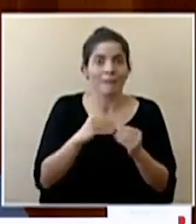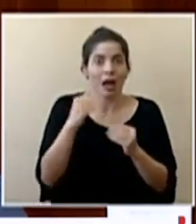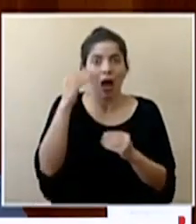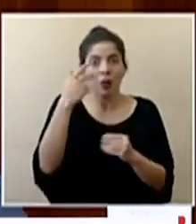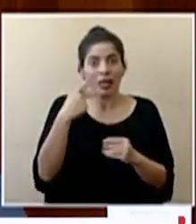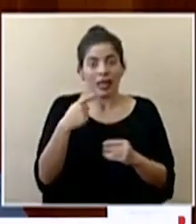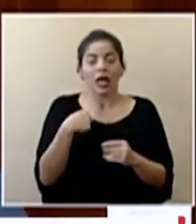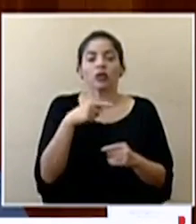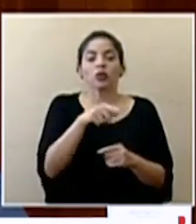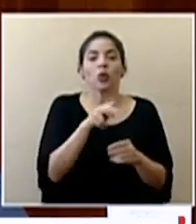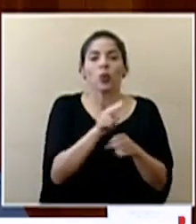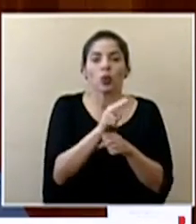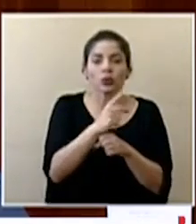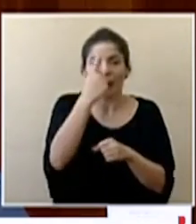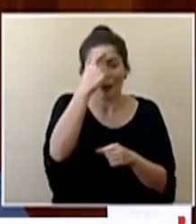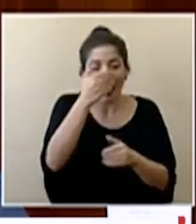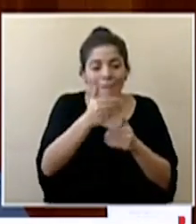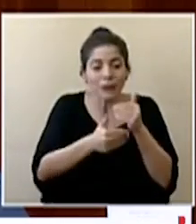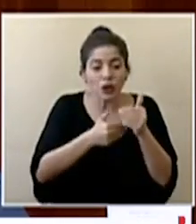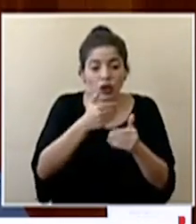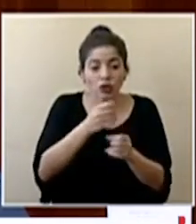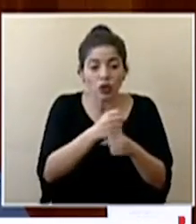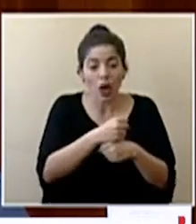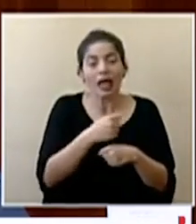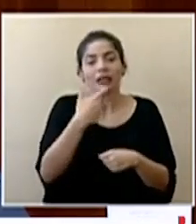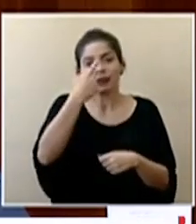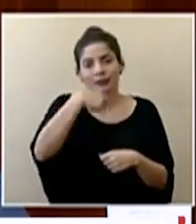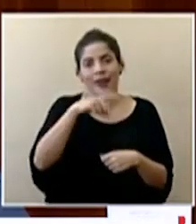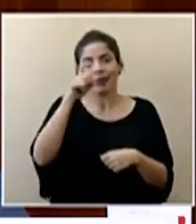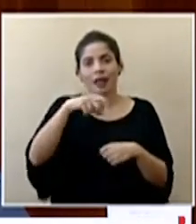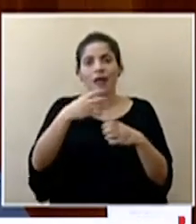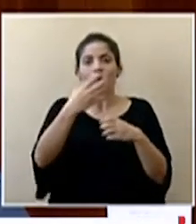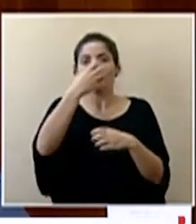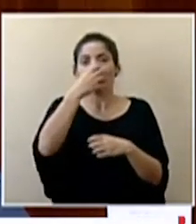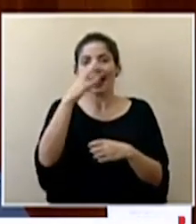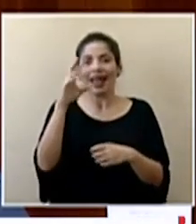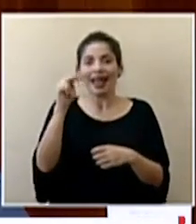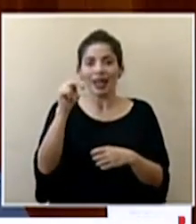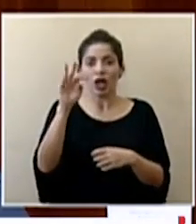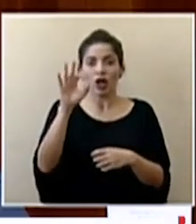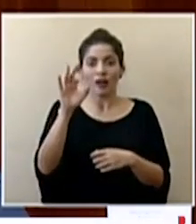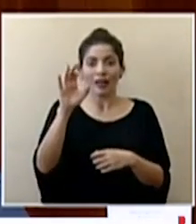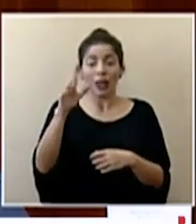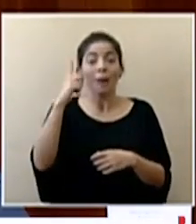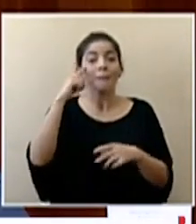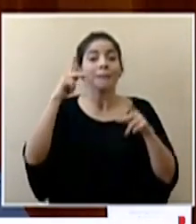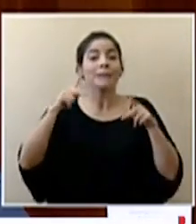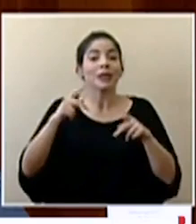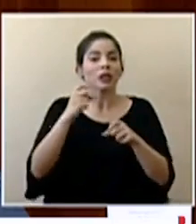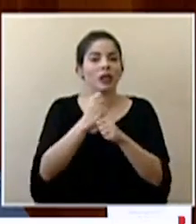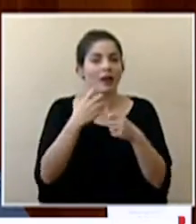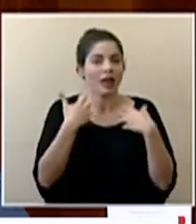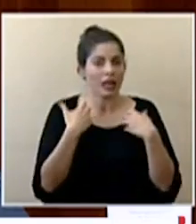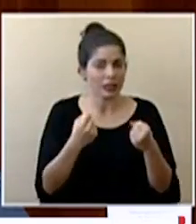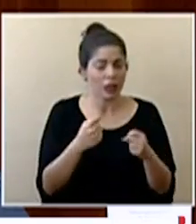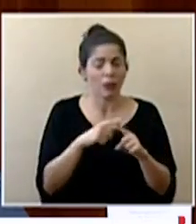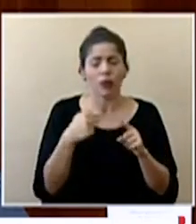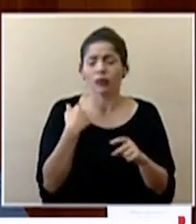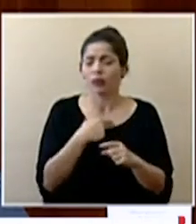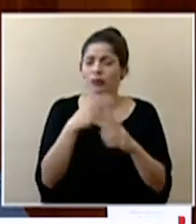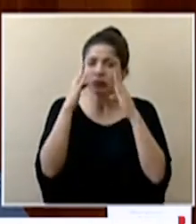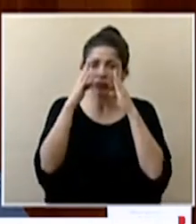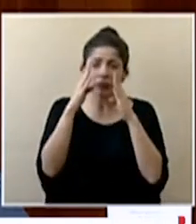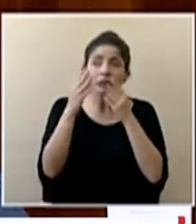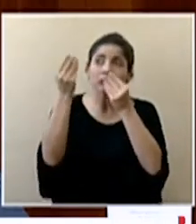específicamente para procedimientos es que se recomienda la N95 para personal de salud indico nosotros estamos atentos a todas las